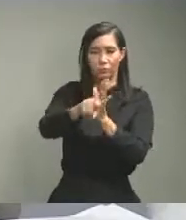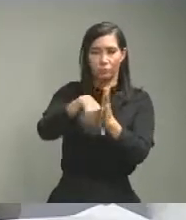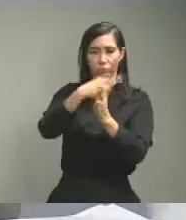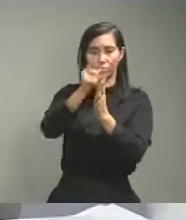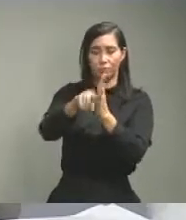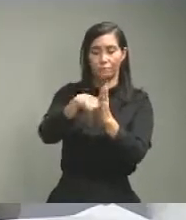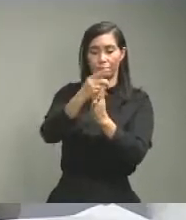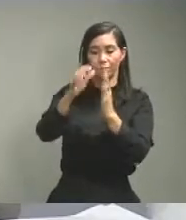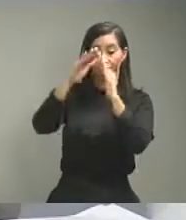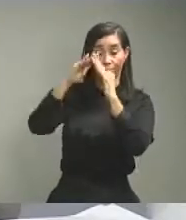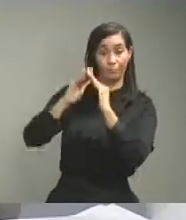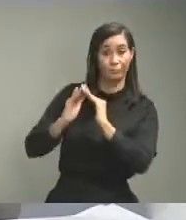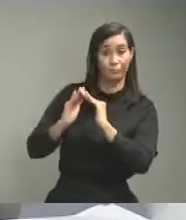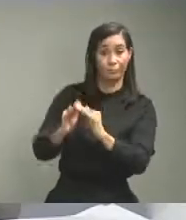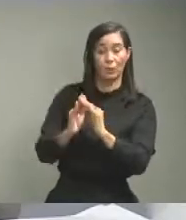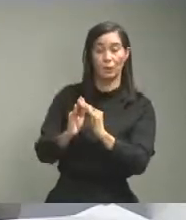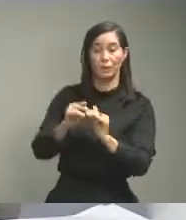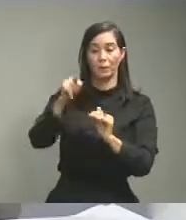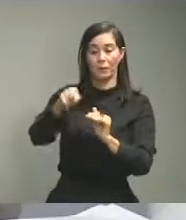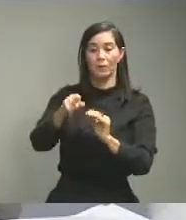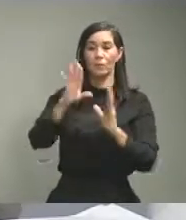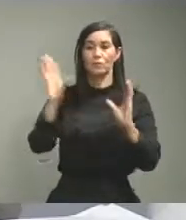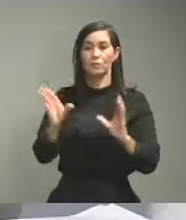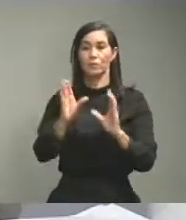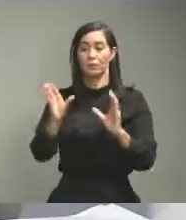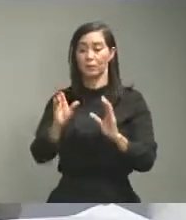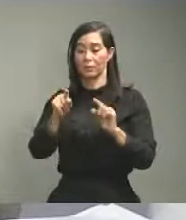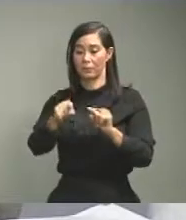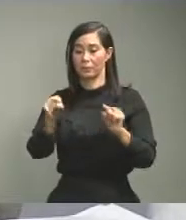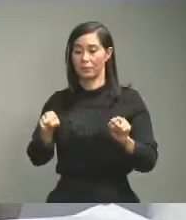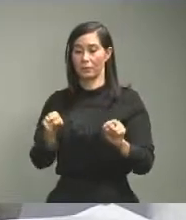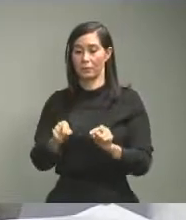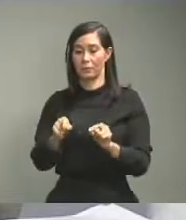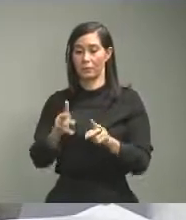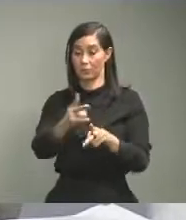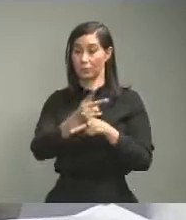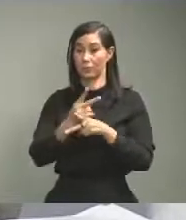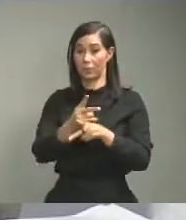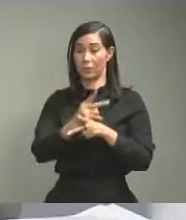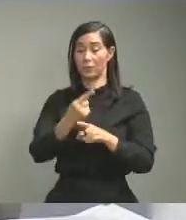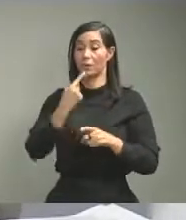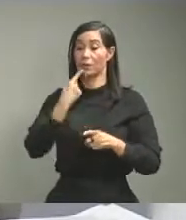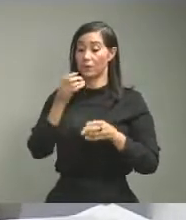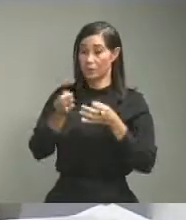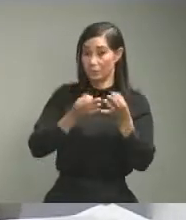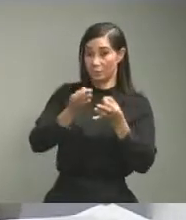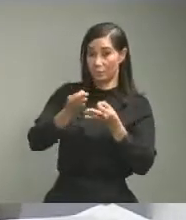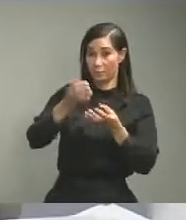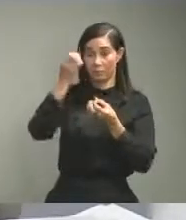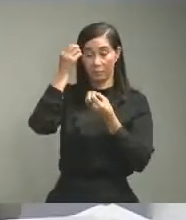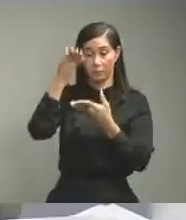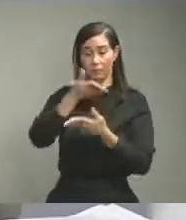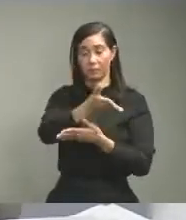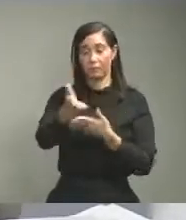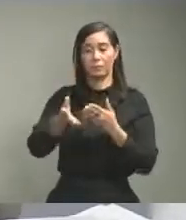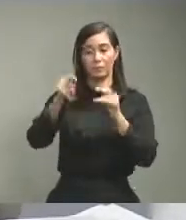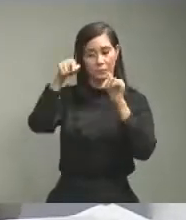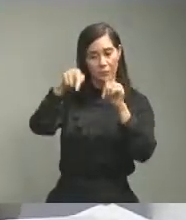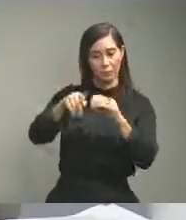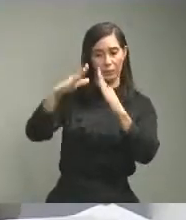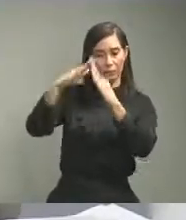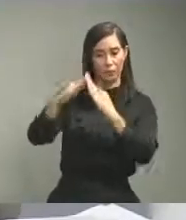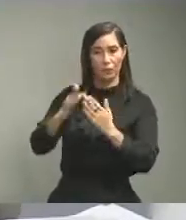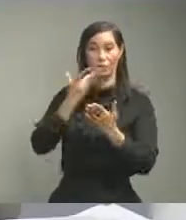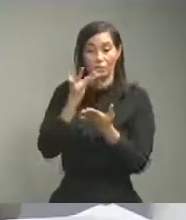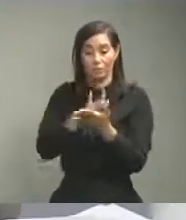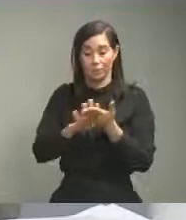realizando sus actividades mediante las precauciones que acabamos de explicar para el hogar o para